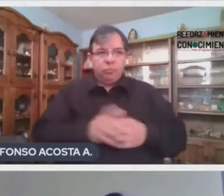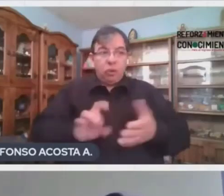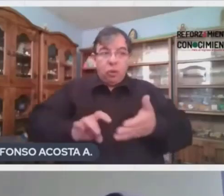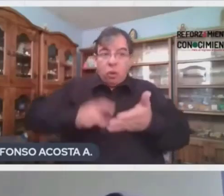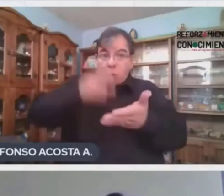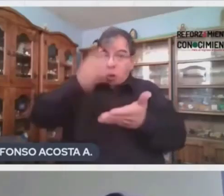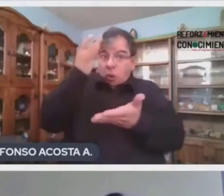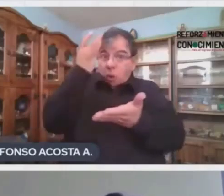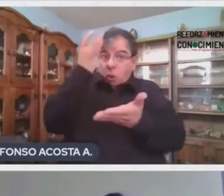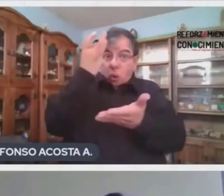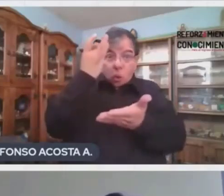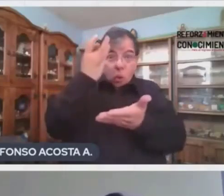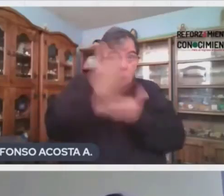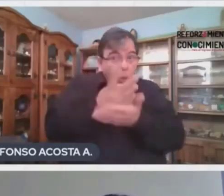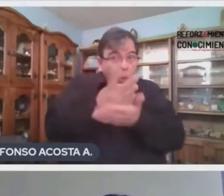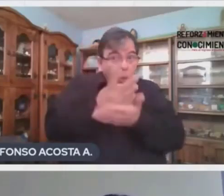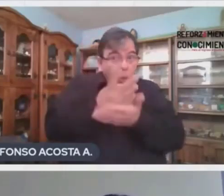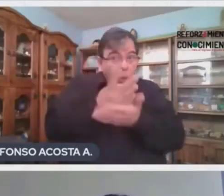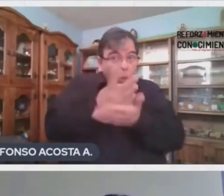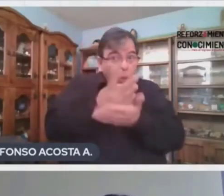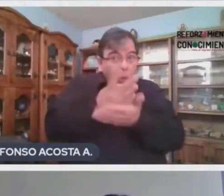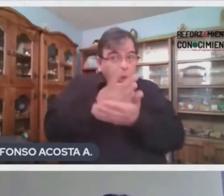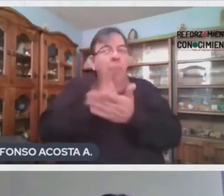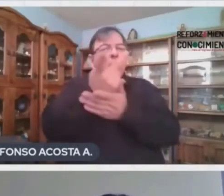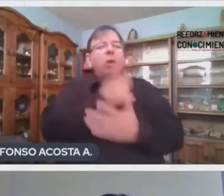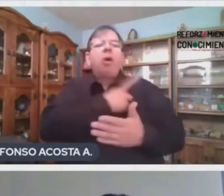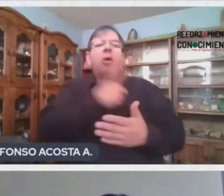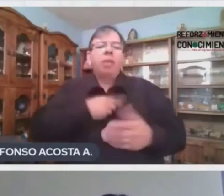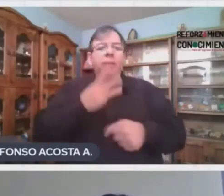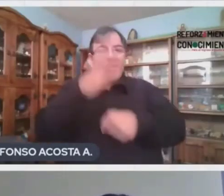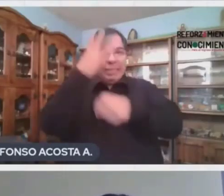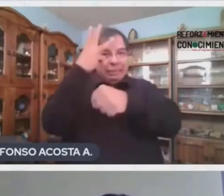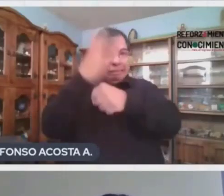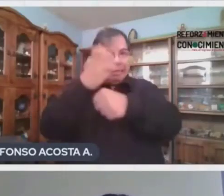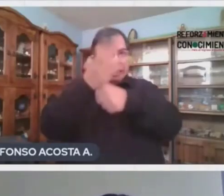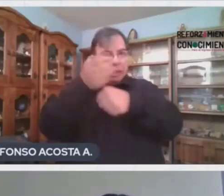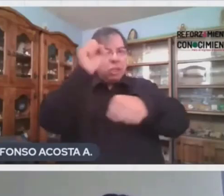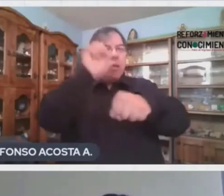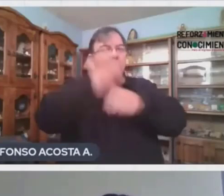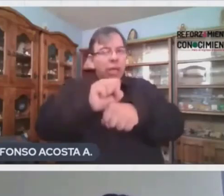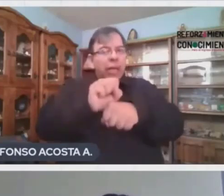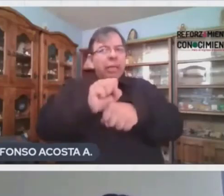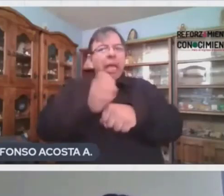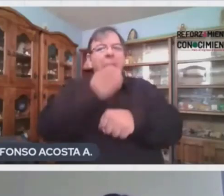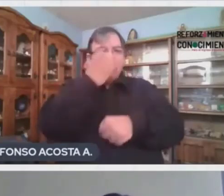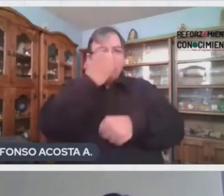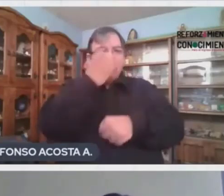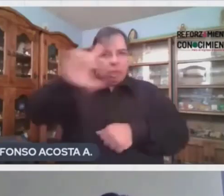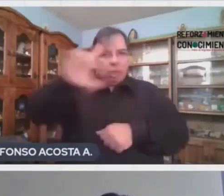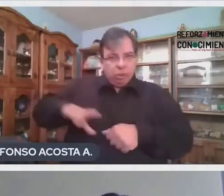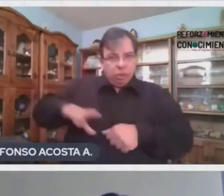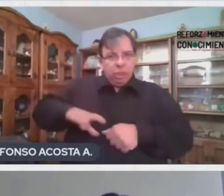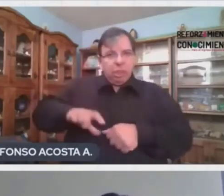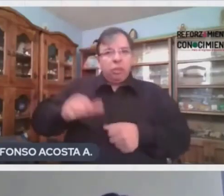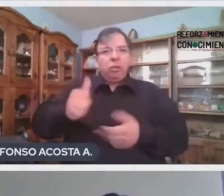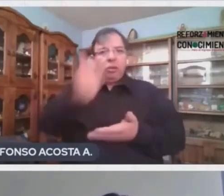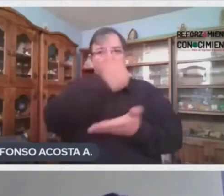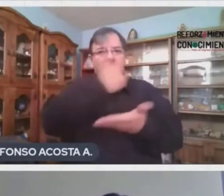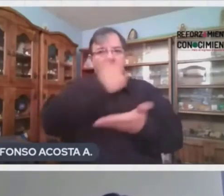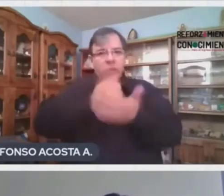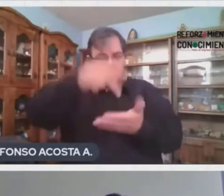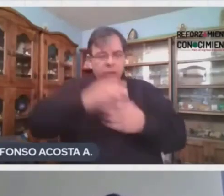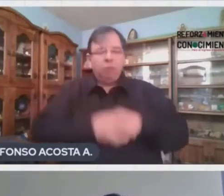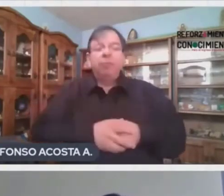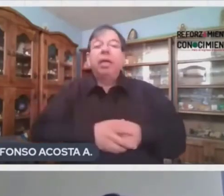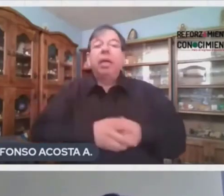si eres estudiante de tercero o secundaria y estudias en una secundaria pública de la Ciudad de México. Recuerden que su respuesta solo será tomada en